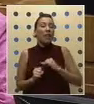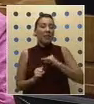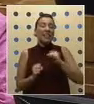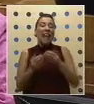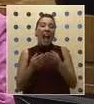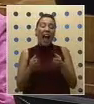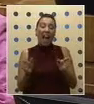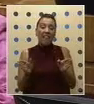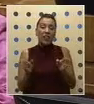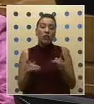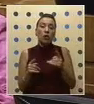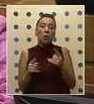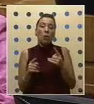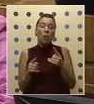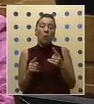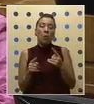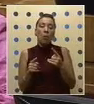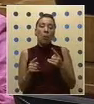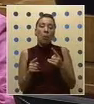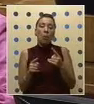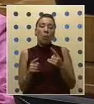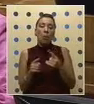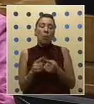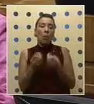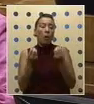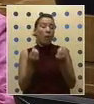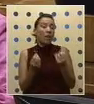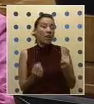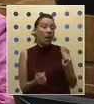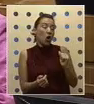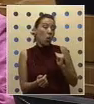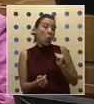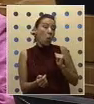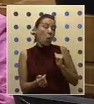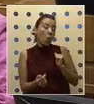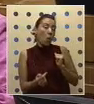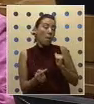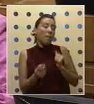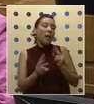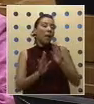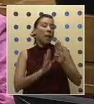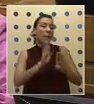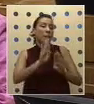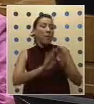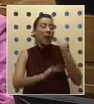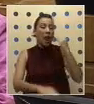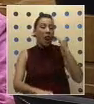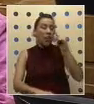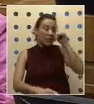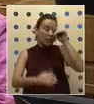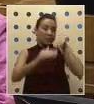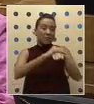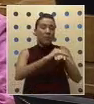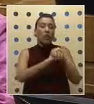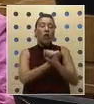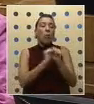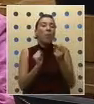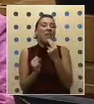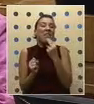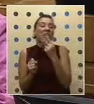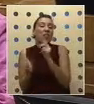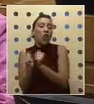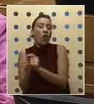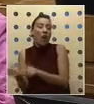abierto, dado lo bien que cumple socialmente de mantener estos niños internos que no pueden vivir en su